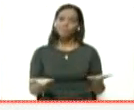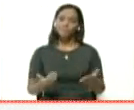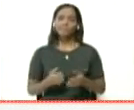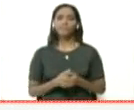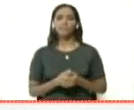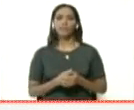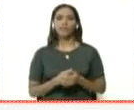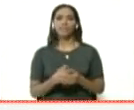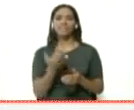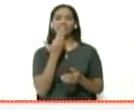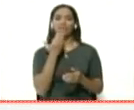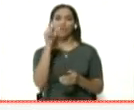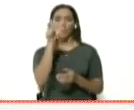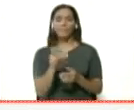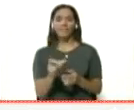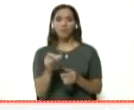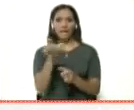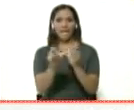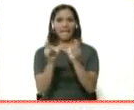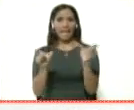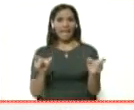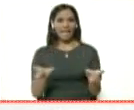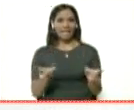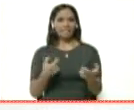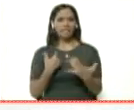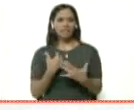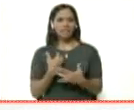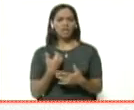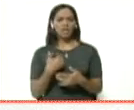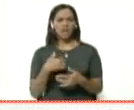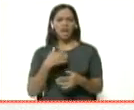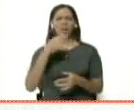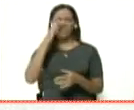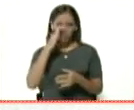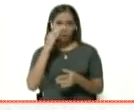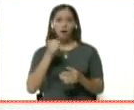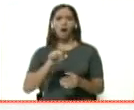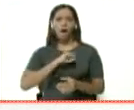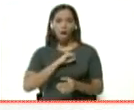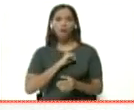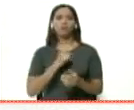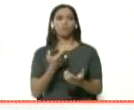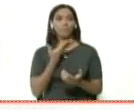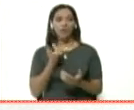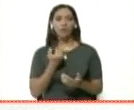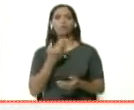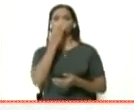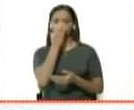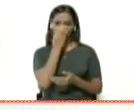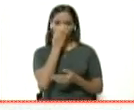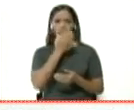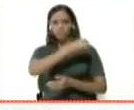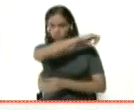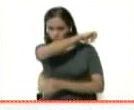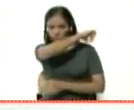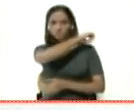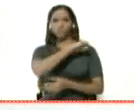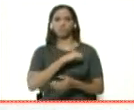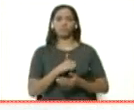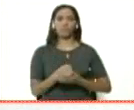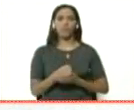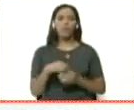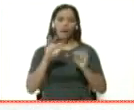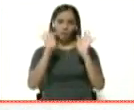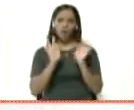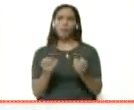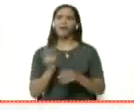Evitar estar cerca de una persona y que la gente que tiene gripe, que estornuda o que tose, pues se proteja. Esa es una de las maneras más